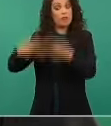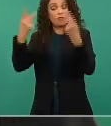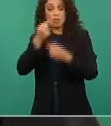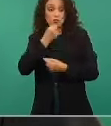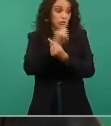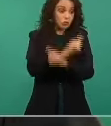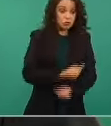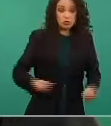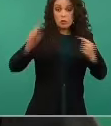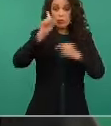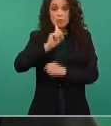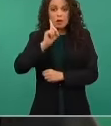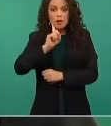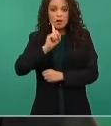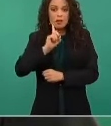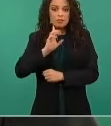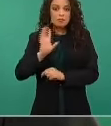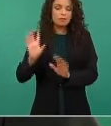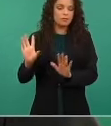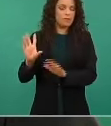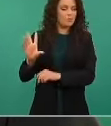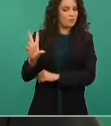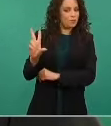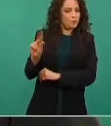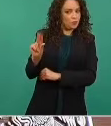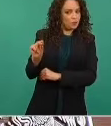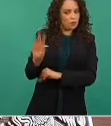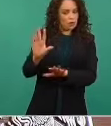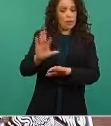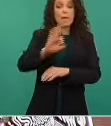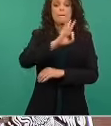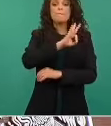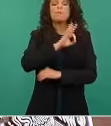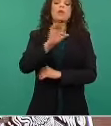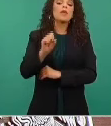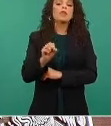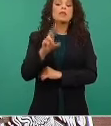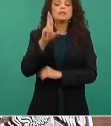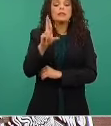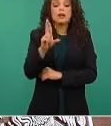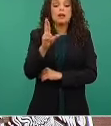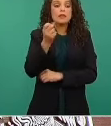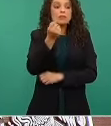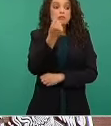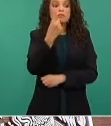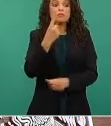puede ser la excepción, pero no la regla,